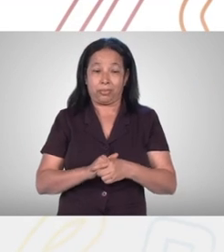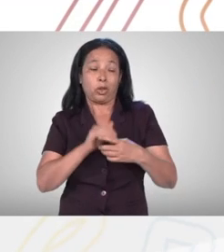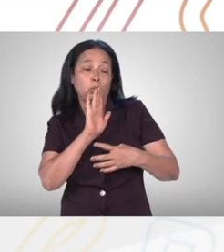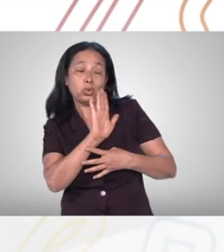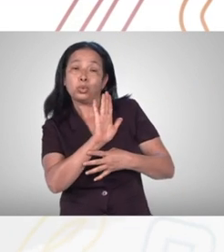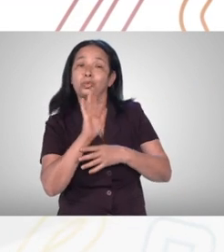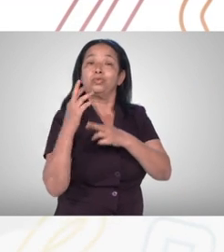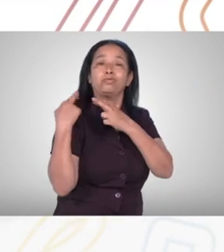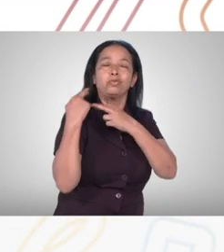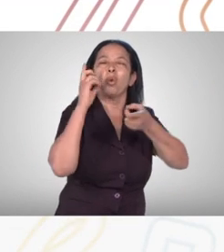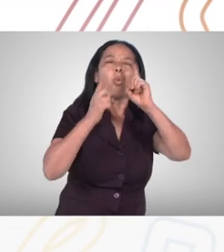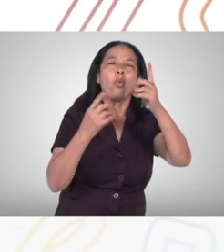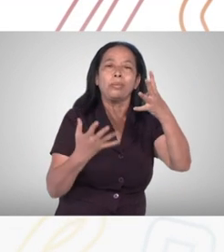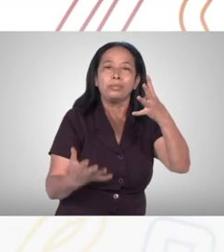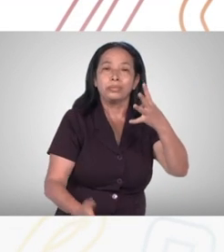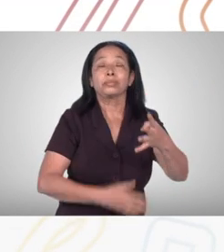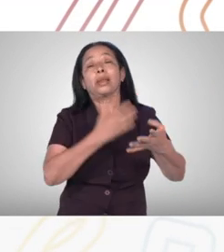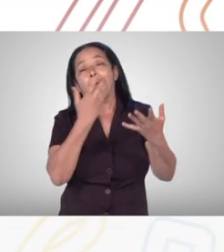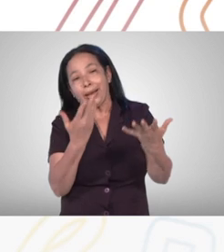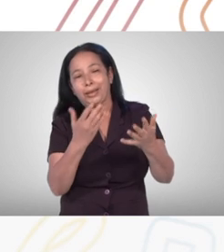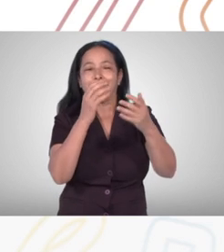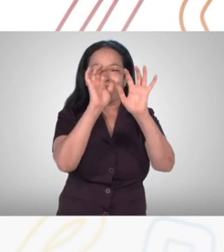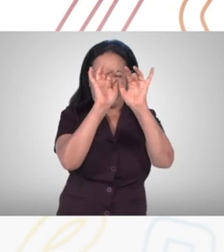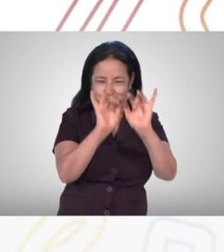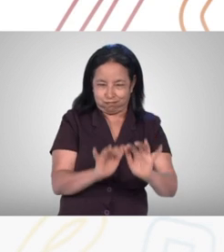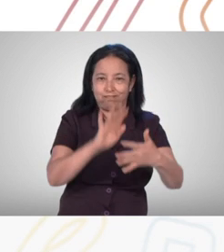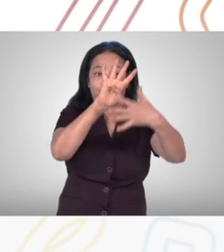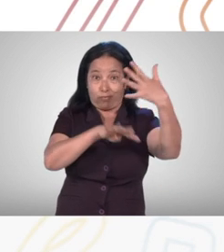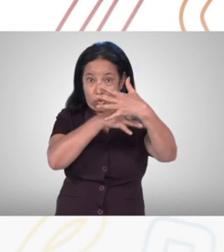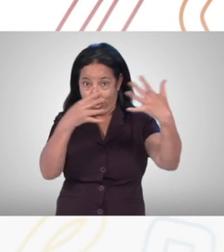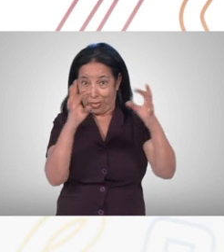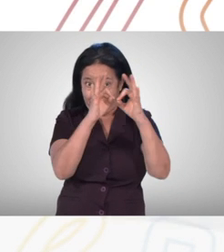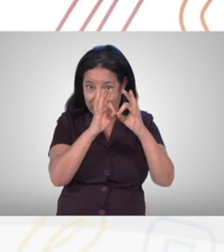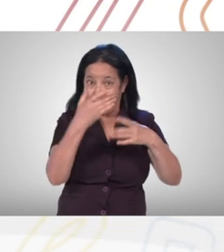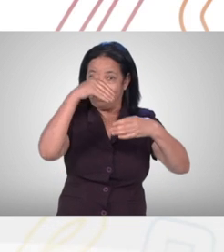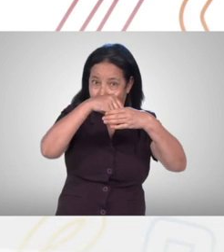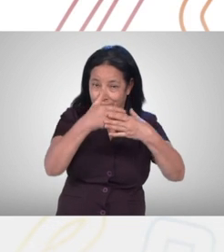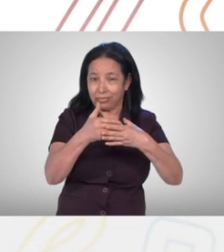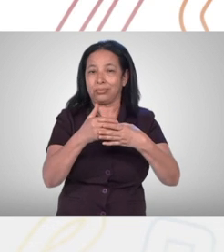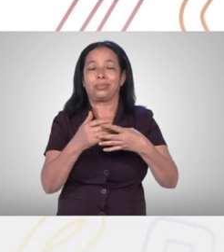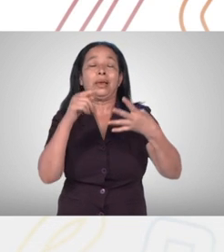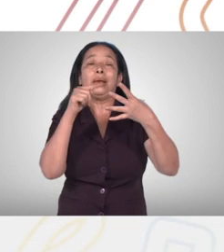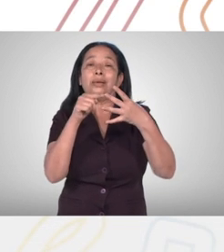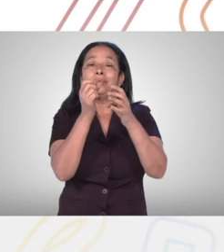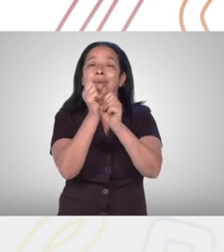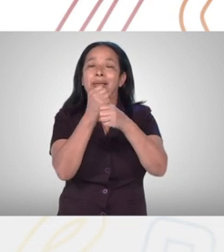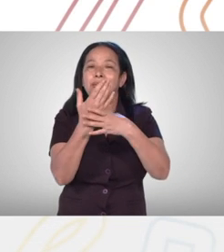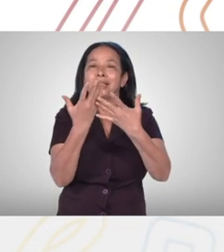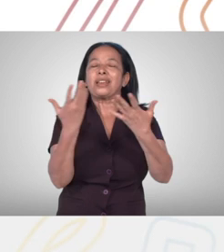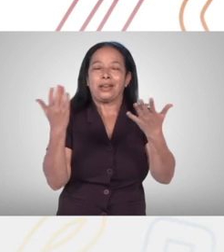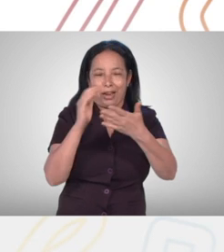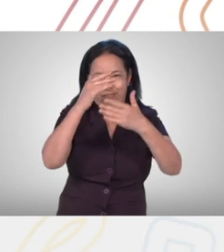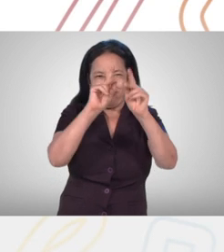Entre sus funciones principales se encuentran elaborar el cronograma electoral provisional, elaborar los formatos oficiales